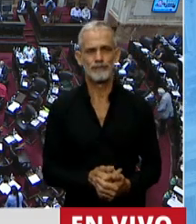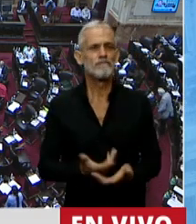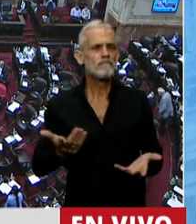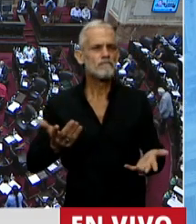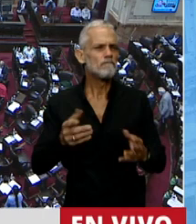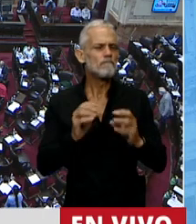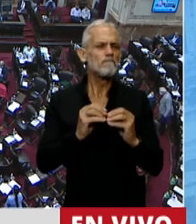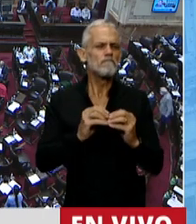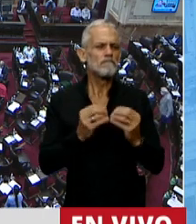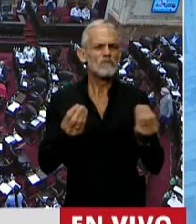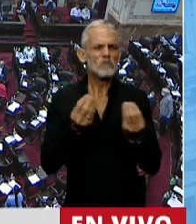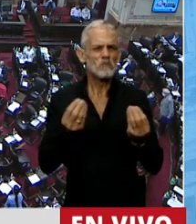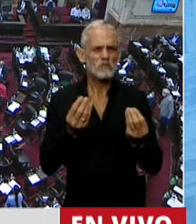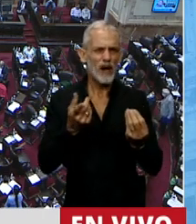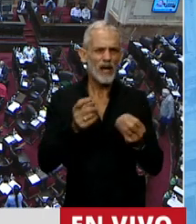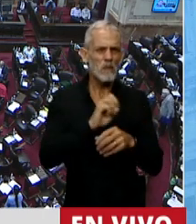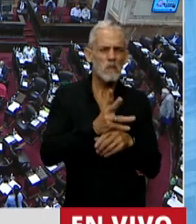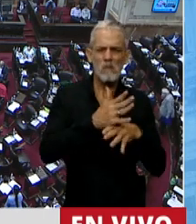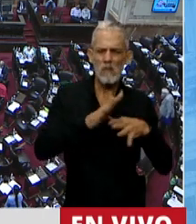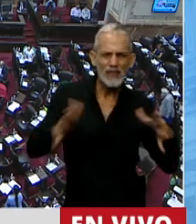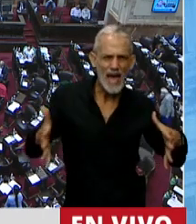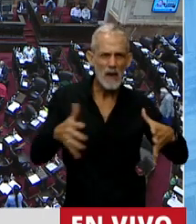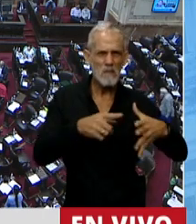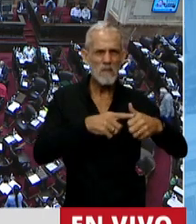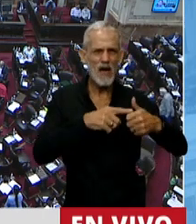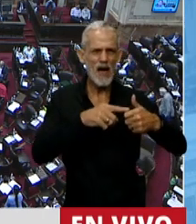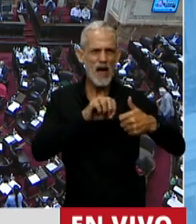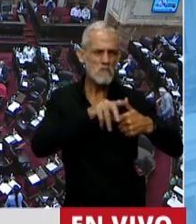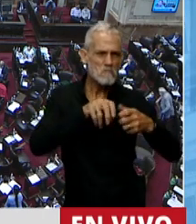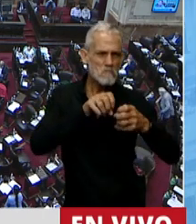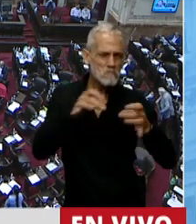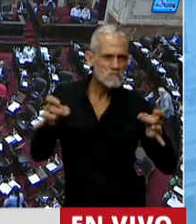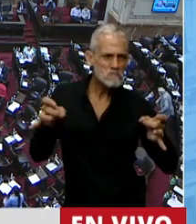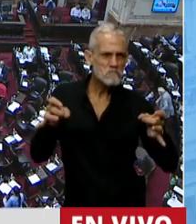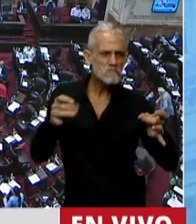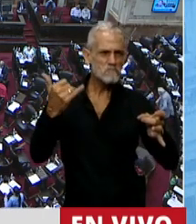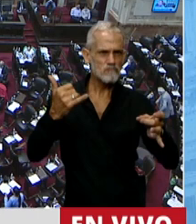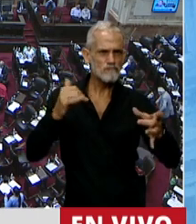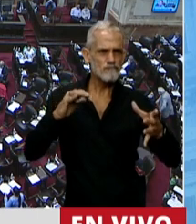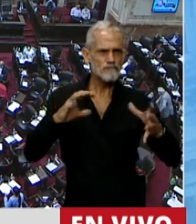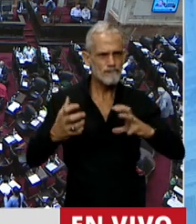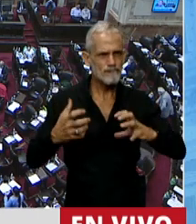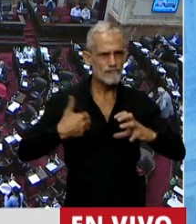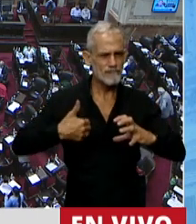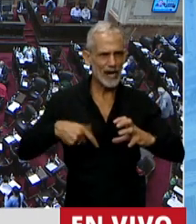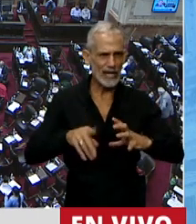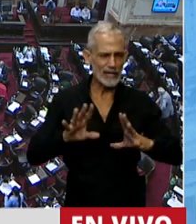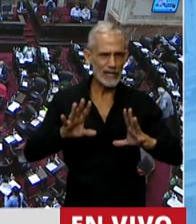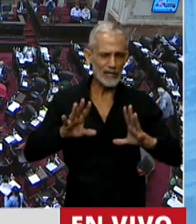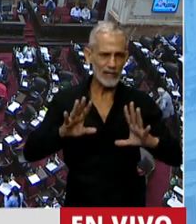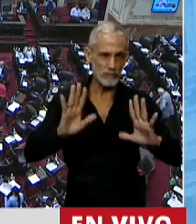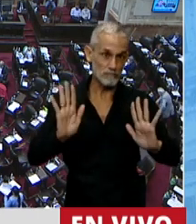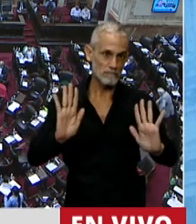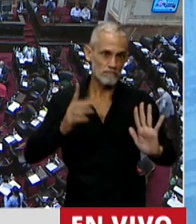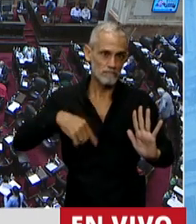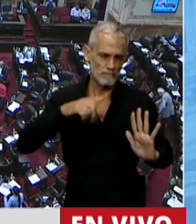¿cuál es el motivo para que en medio de una pandemia que azota particularmente a nuestro país, nos